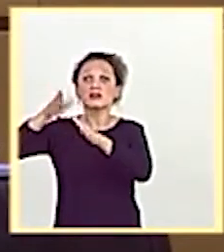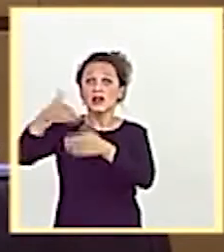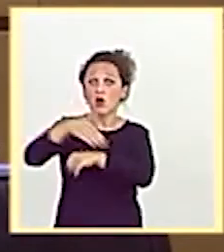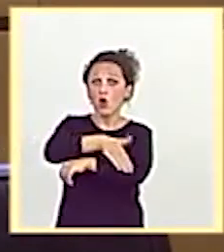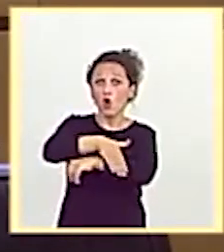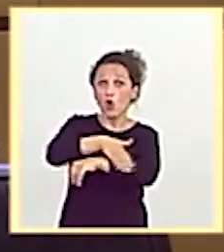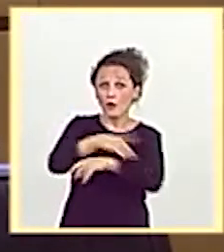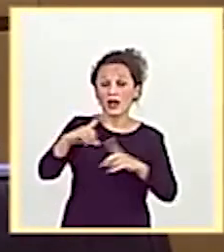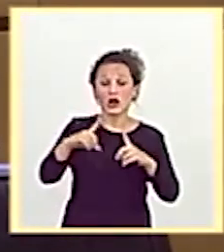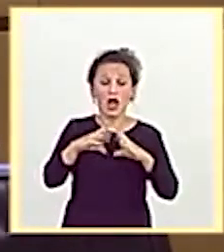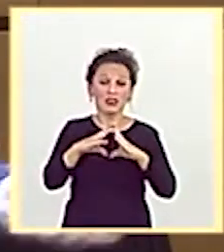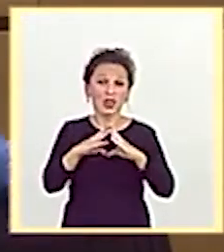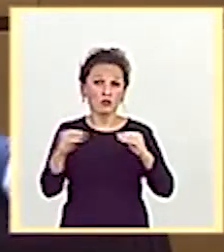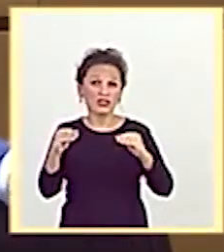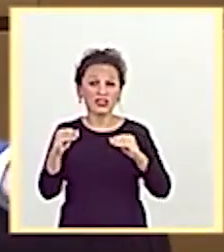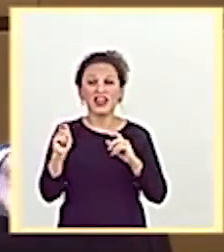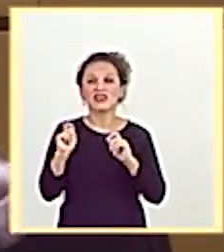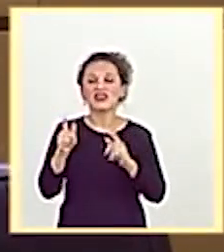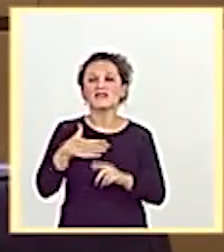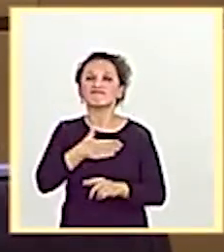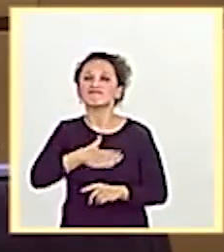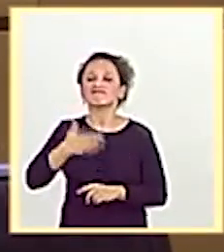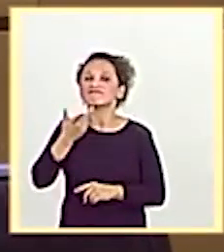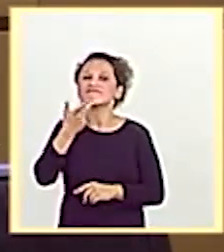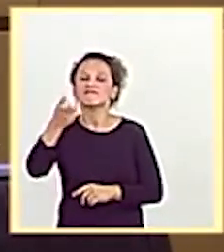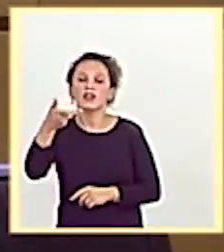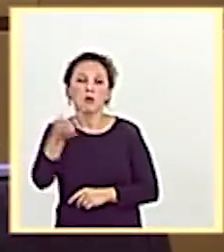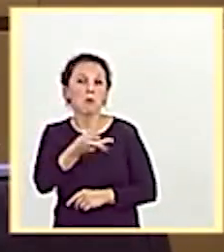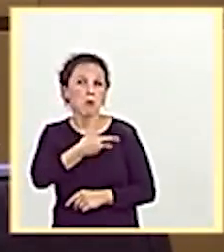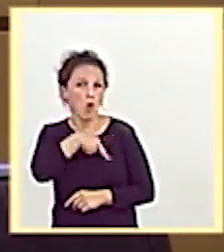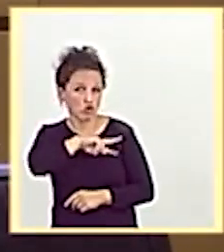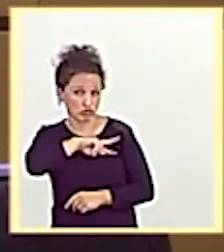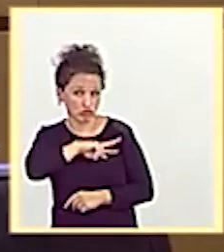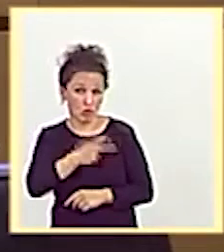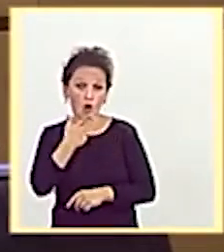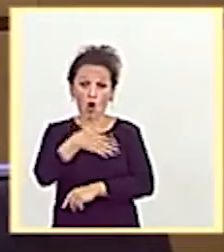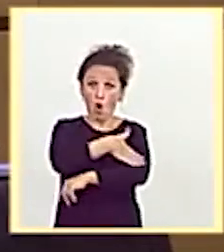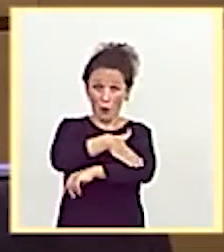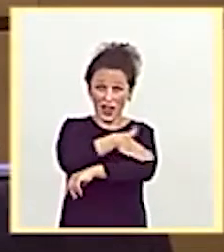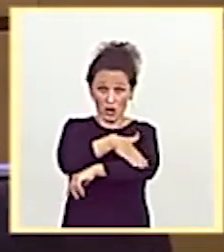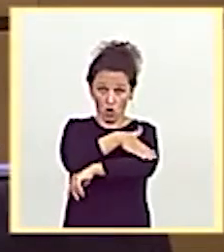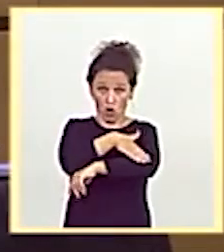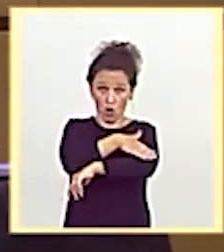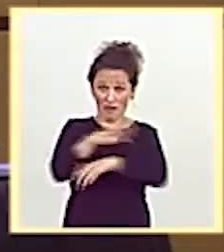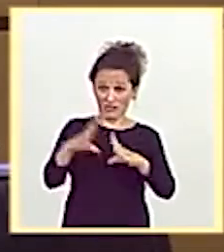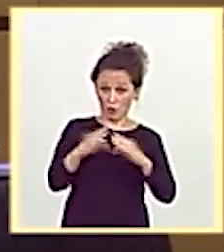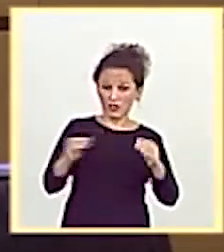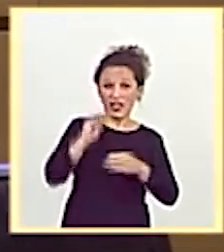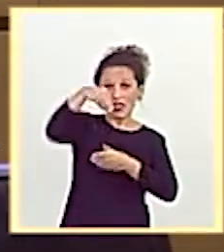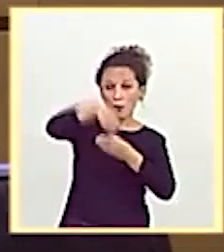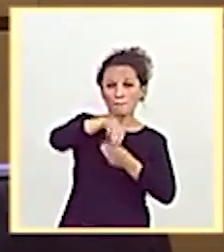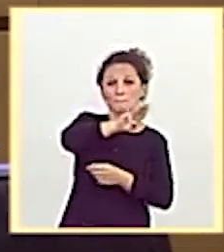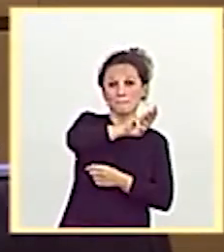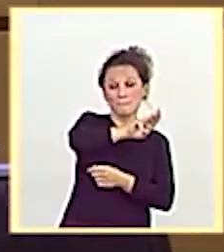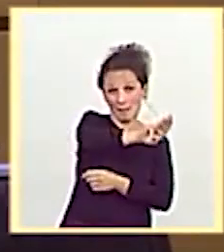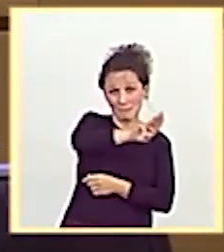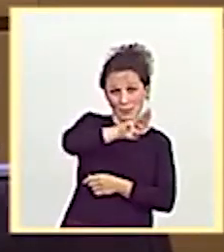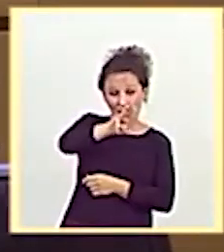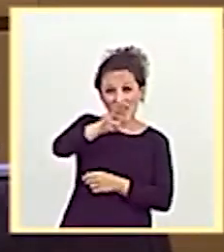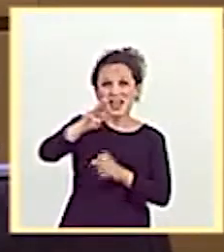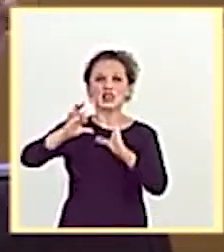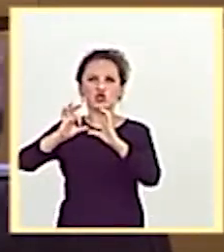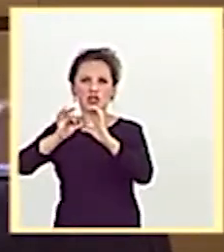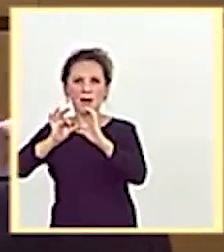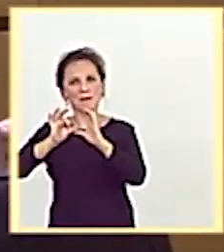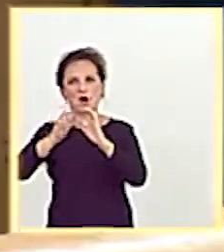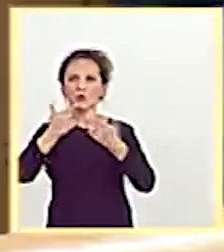a Vox. Es un Gobierno formado por PP y Ciudadanos, pero que sirve a Vox.